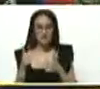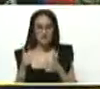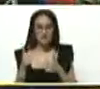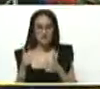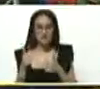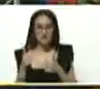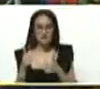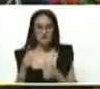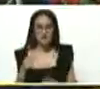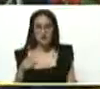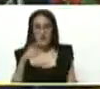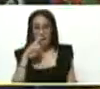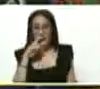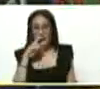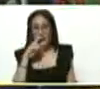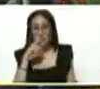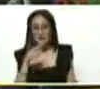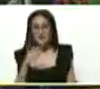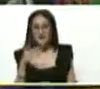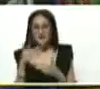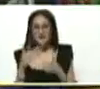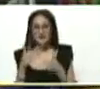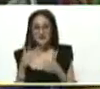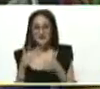bigote. Tremendo equipo, pues.